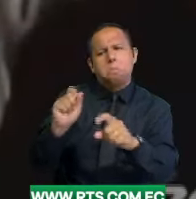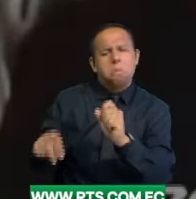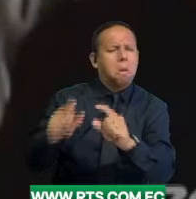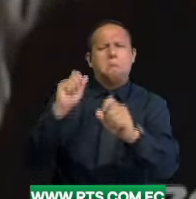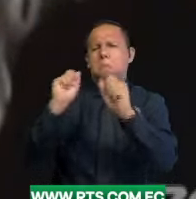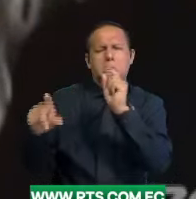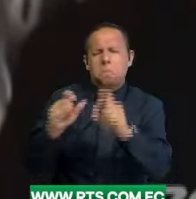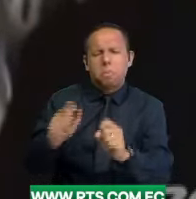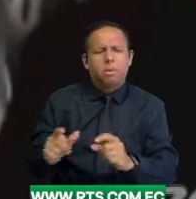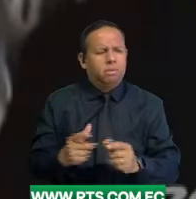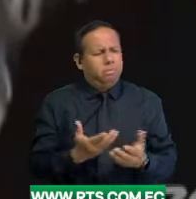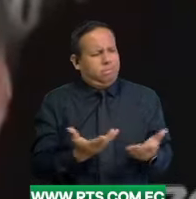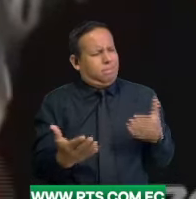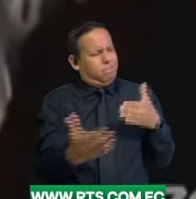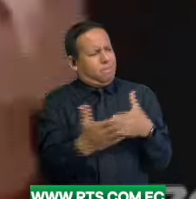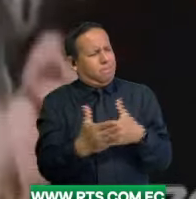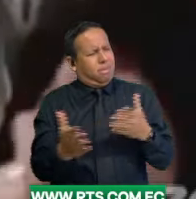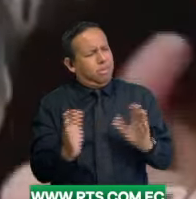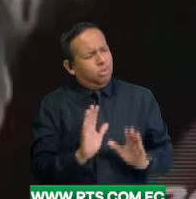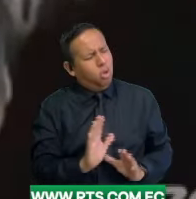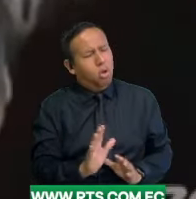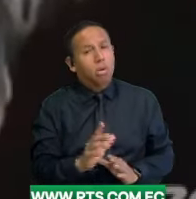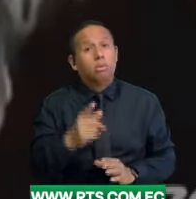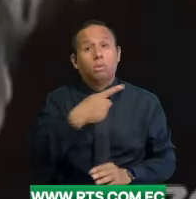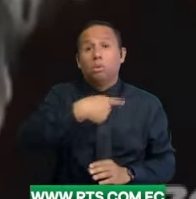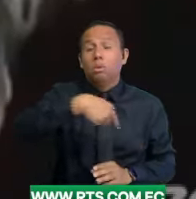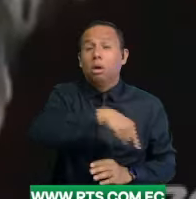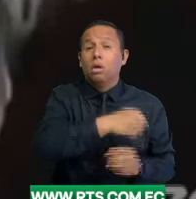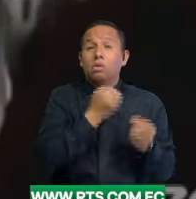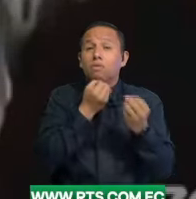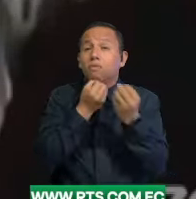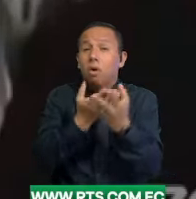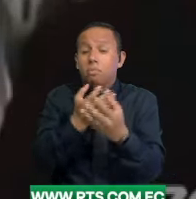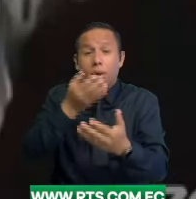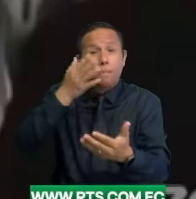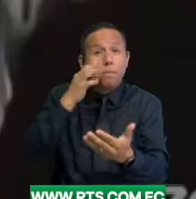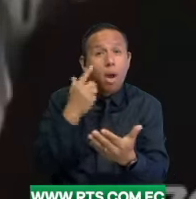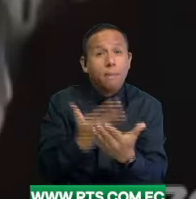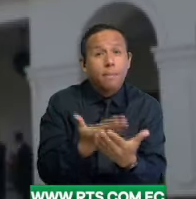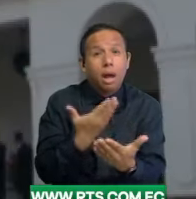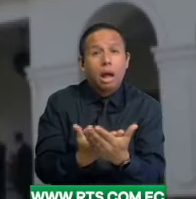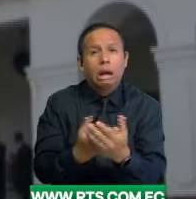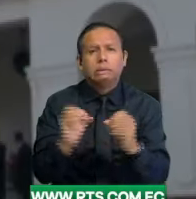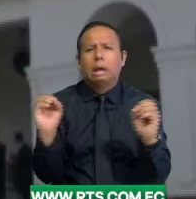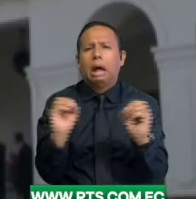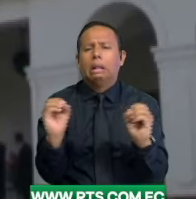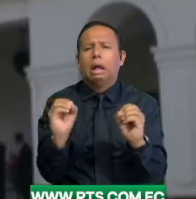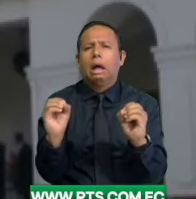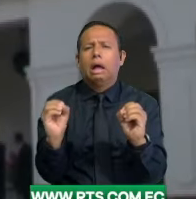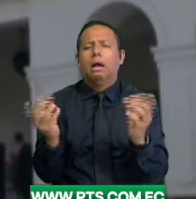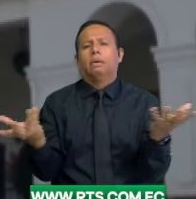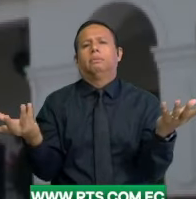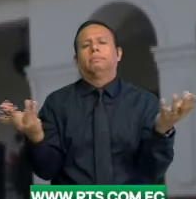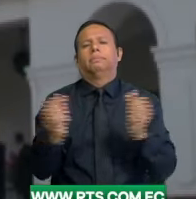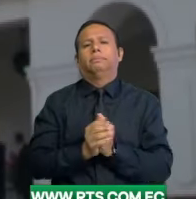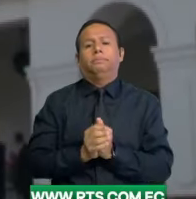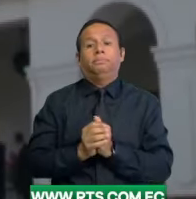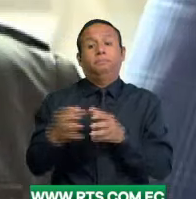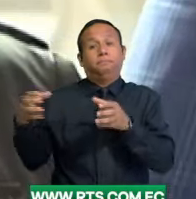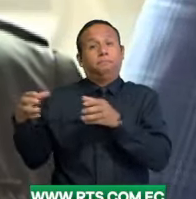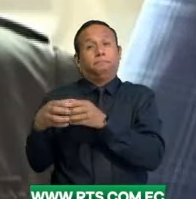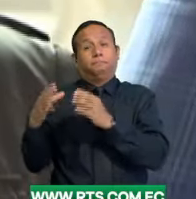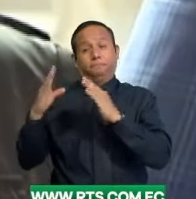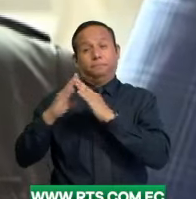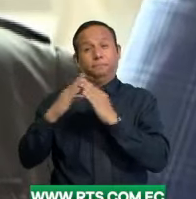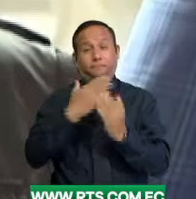pero lo real es que no aportaron prueba porque nada de la prueba es válida. Paralelamente, desde el Palacio de Carondelet,